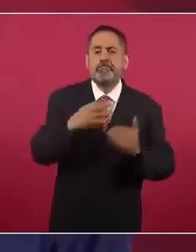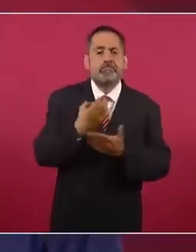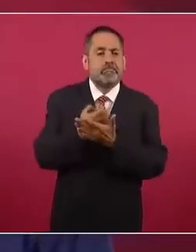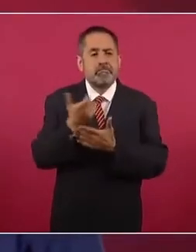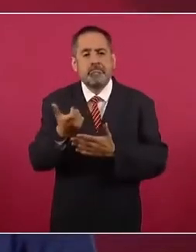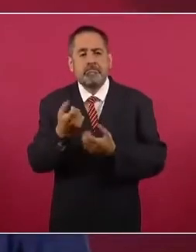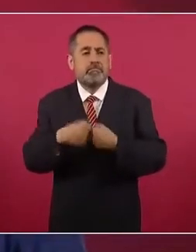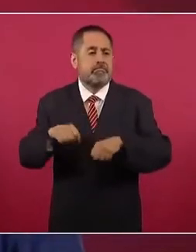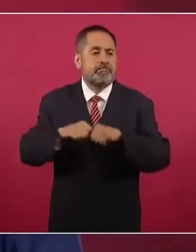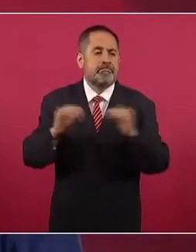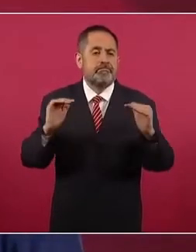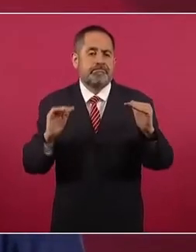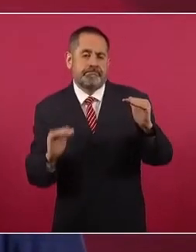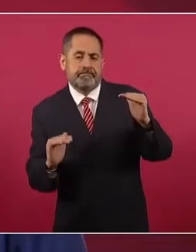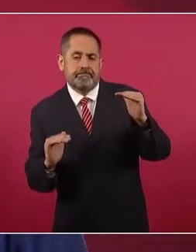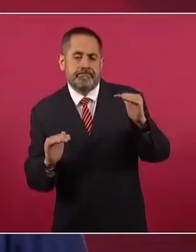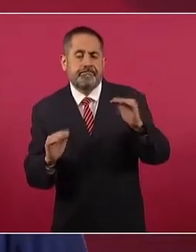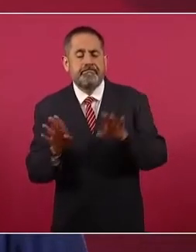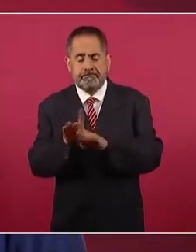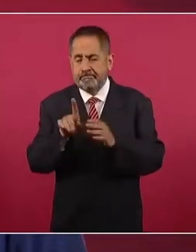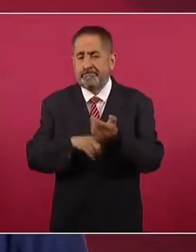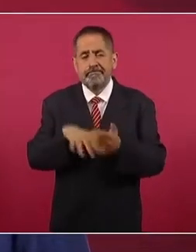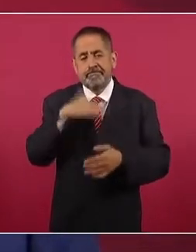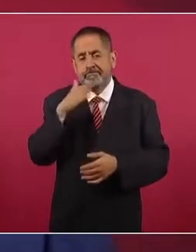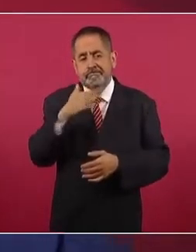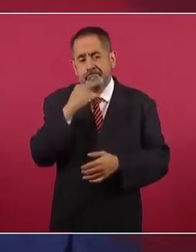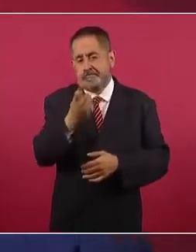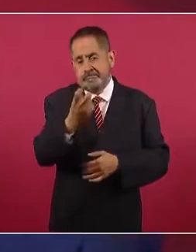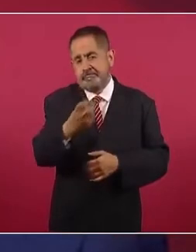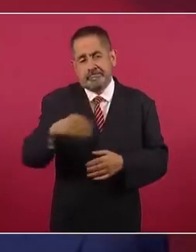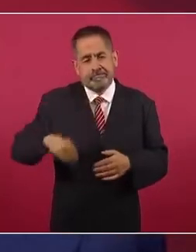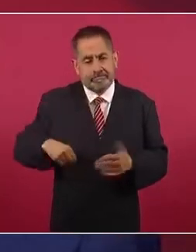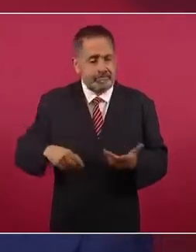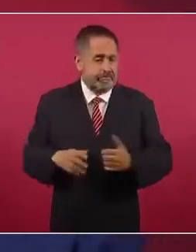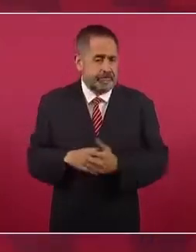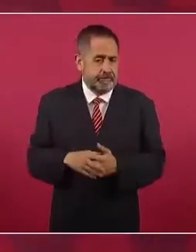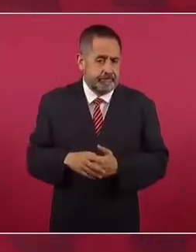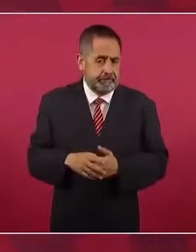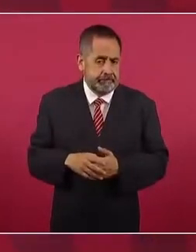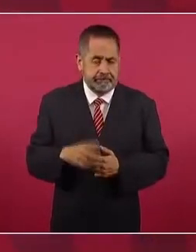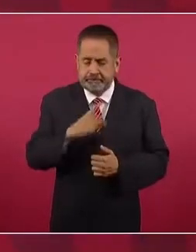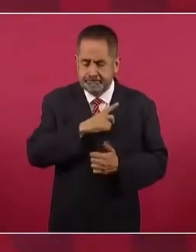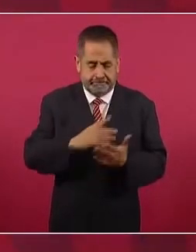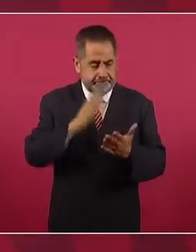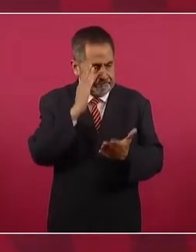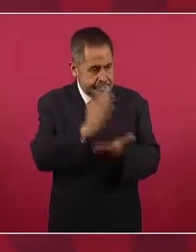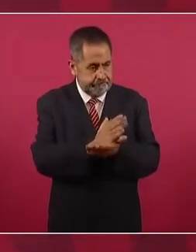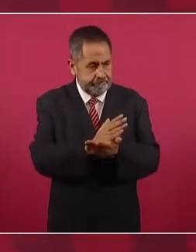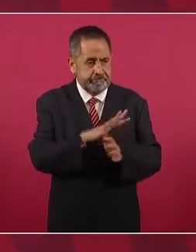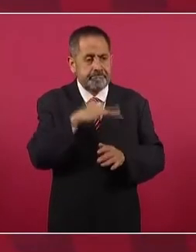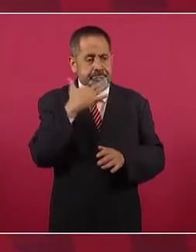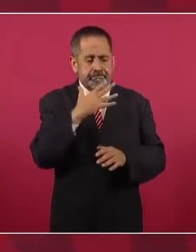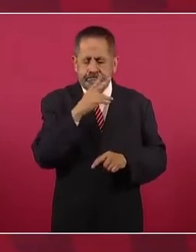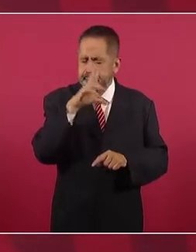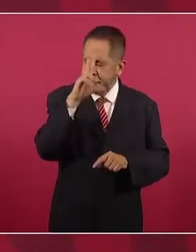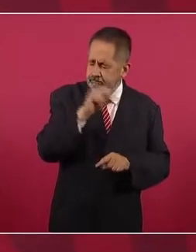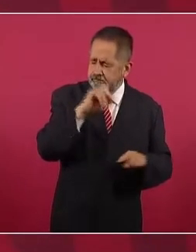país y en y que había que portarla de tajo.